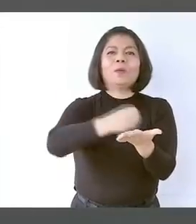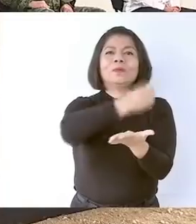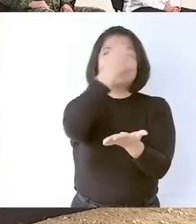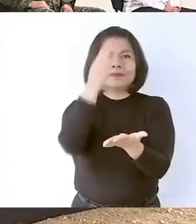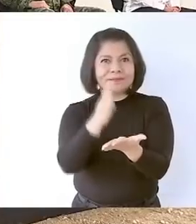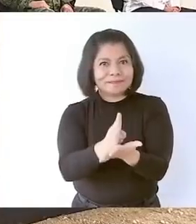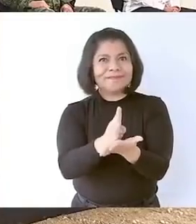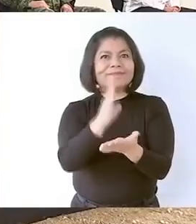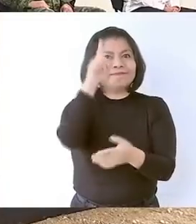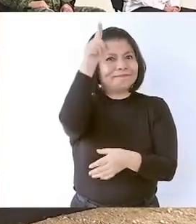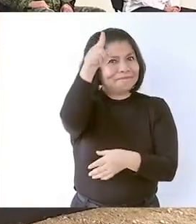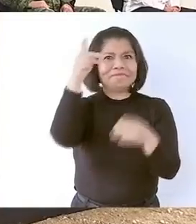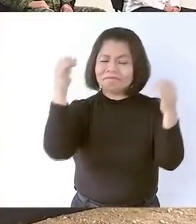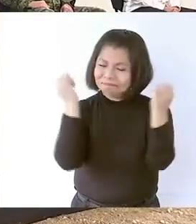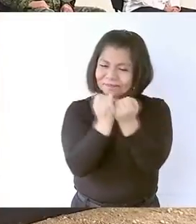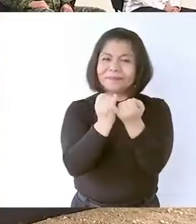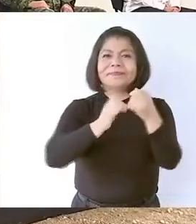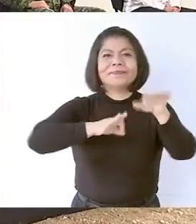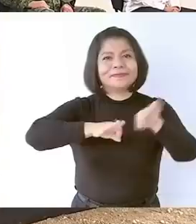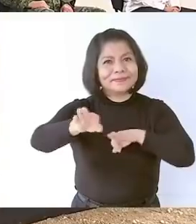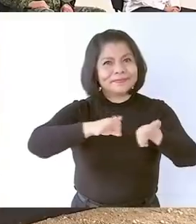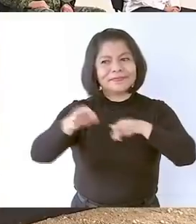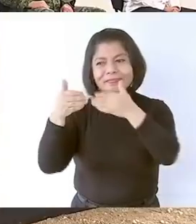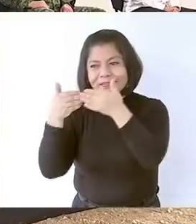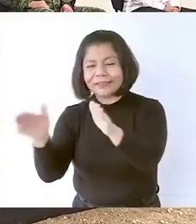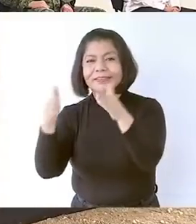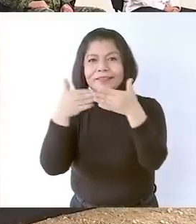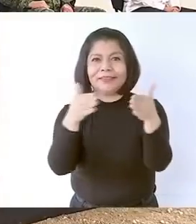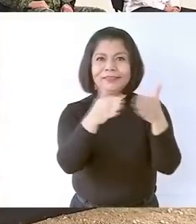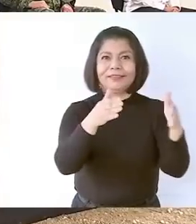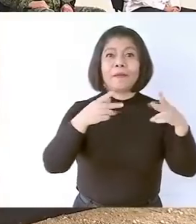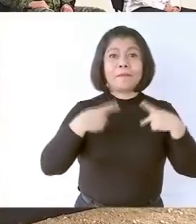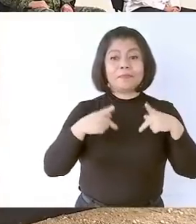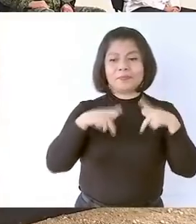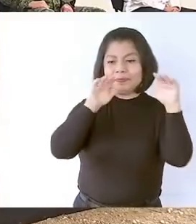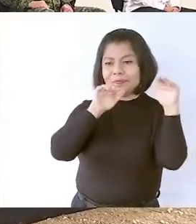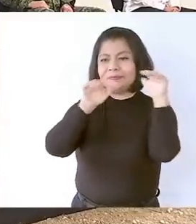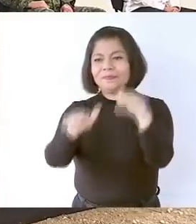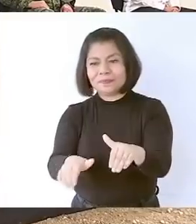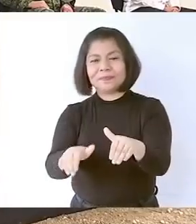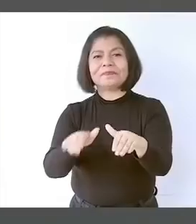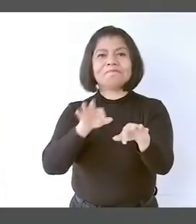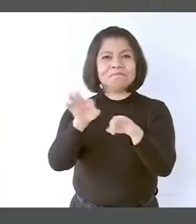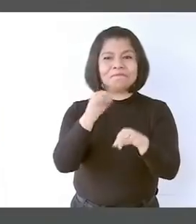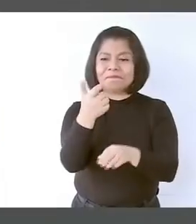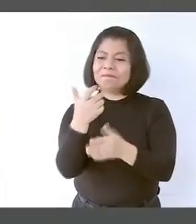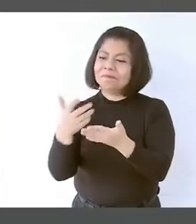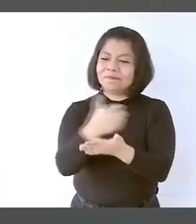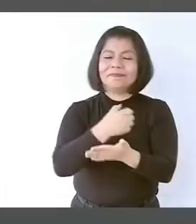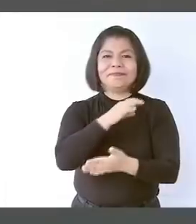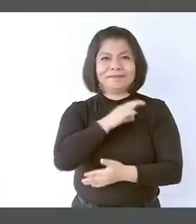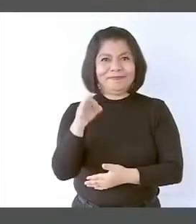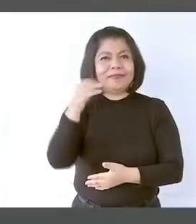y desde luego en Campeche, en Calakmul,